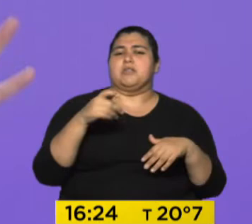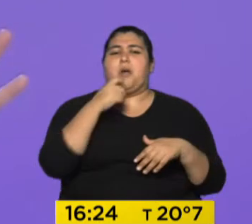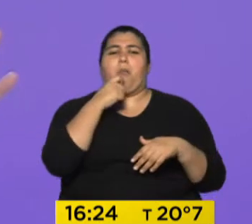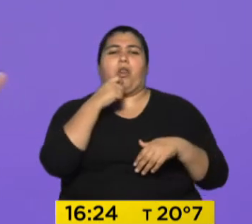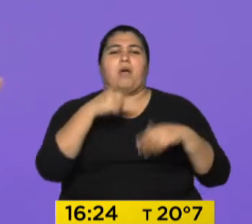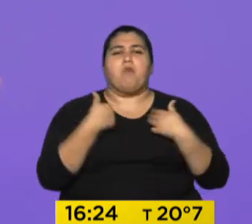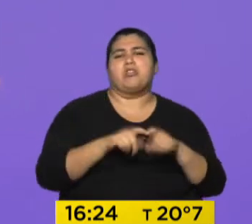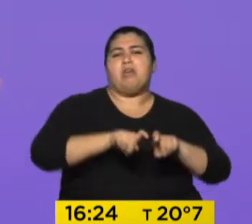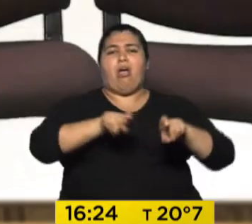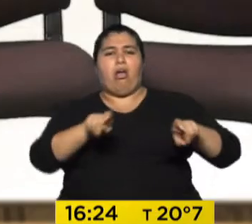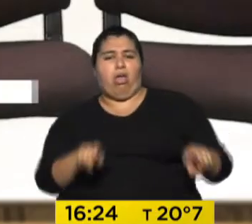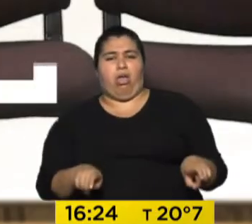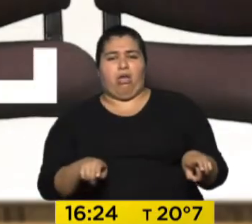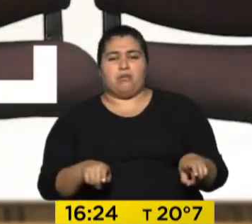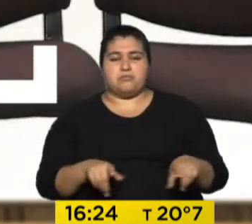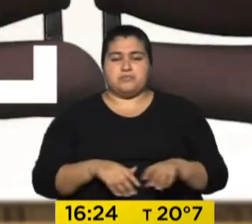mucho espacio.